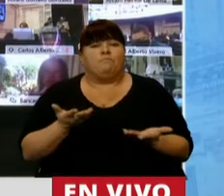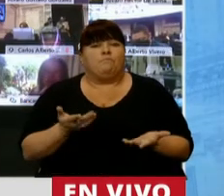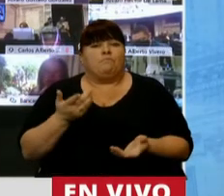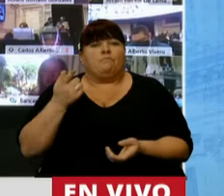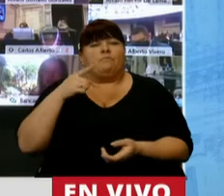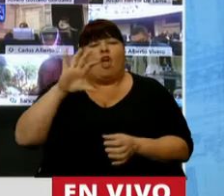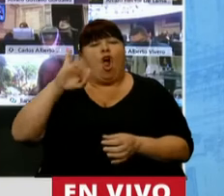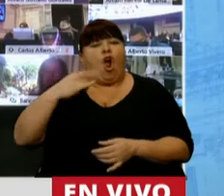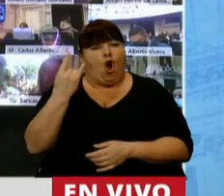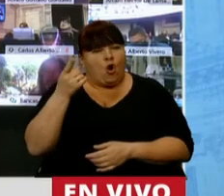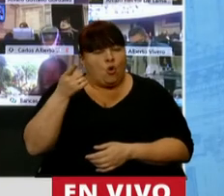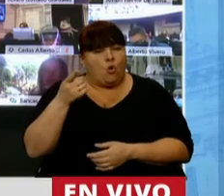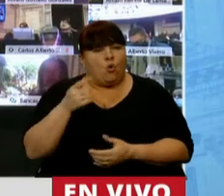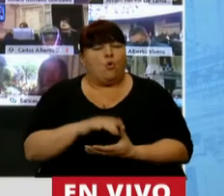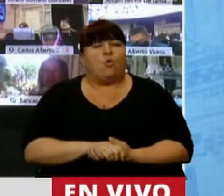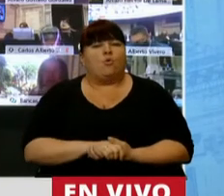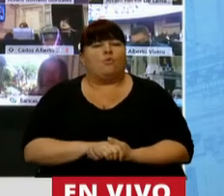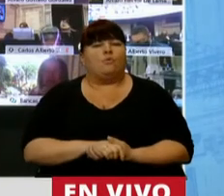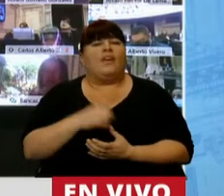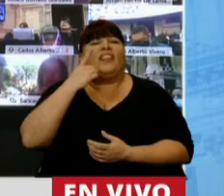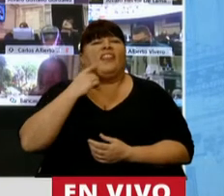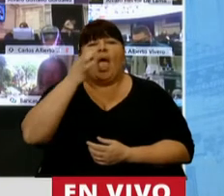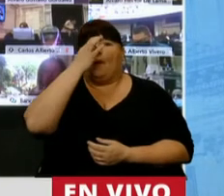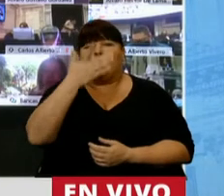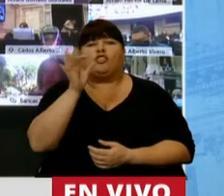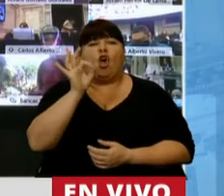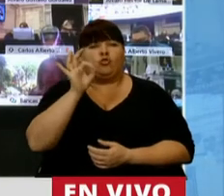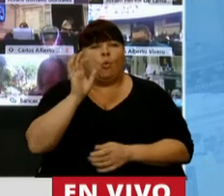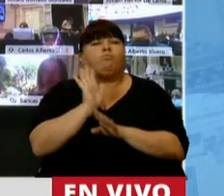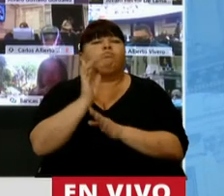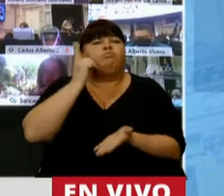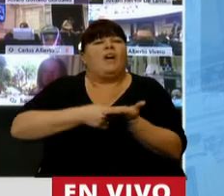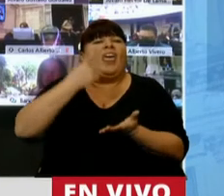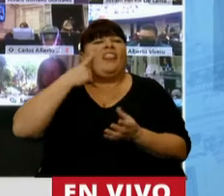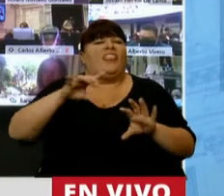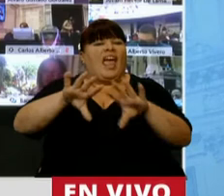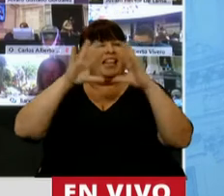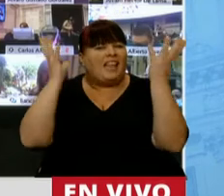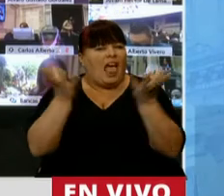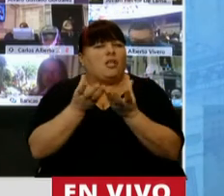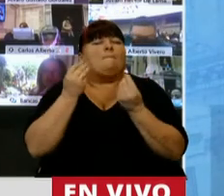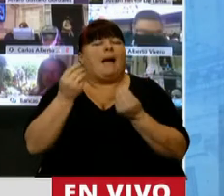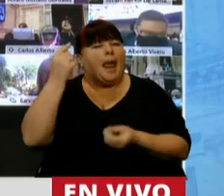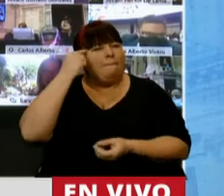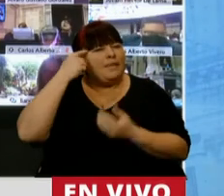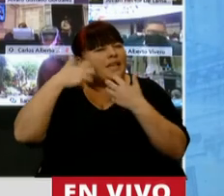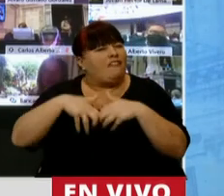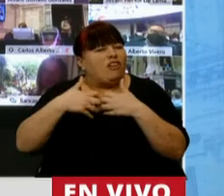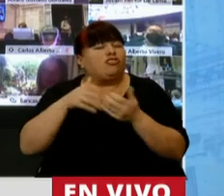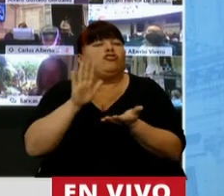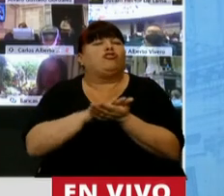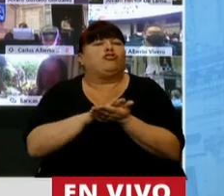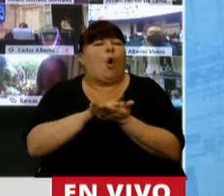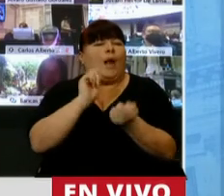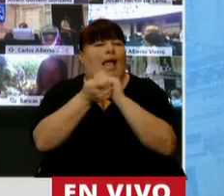Naciones Unidas adoptó el día 24 de octubre como el día internacional para reflexionar en